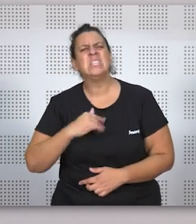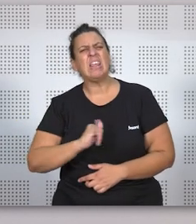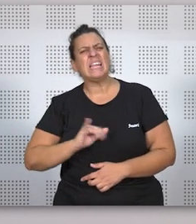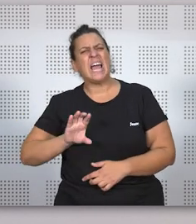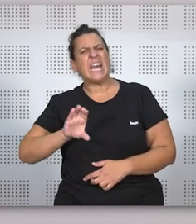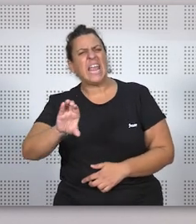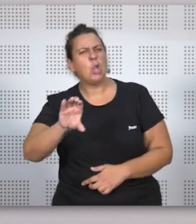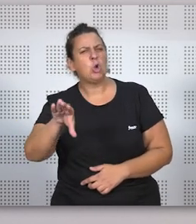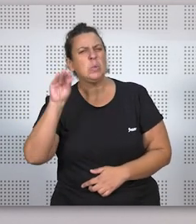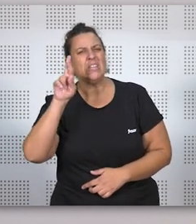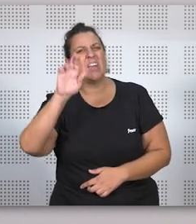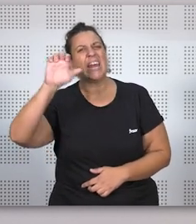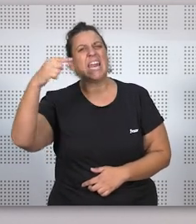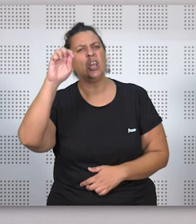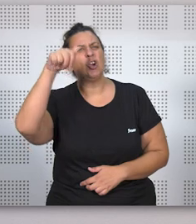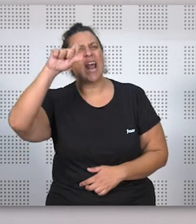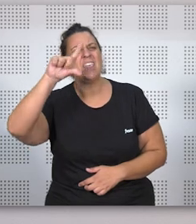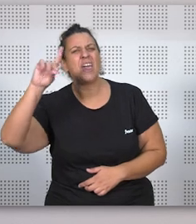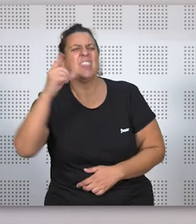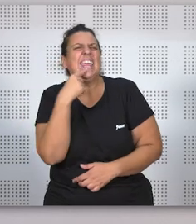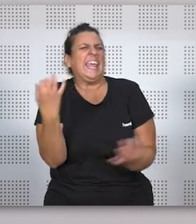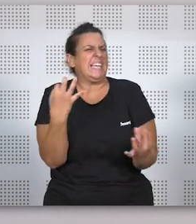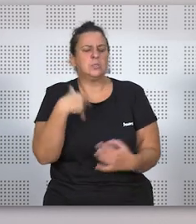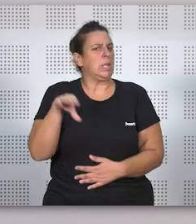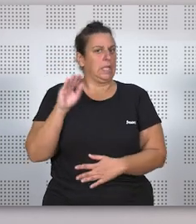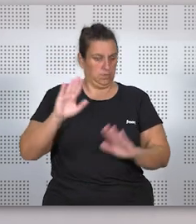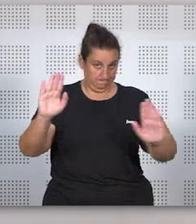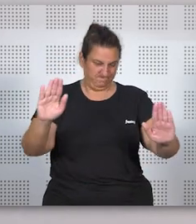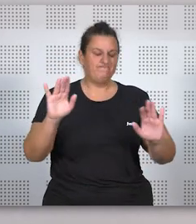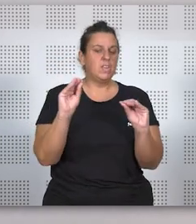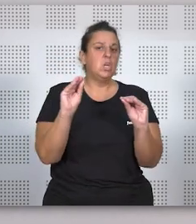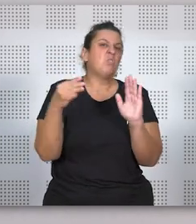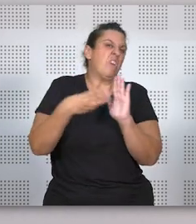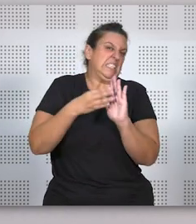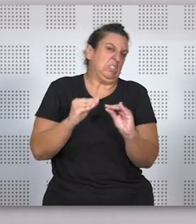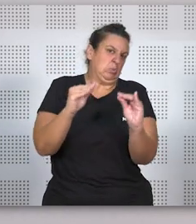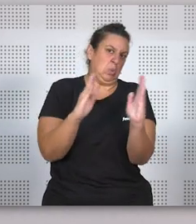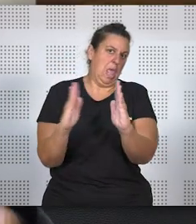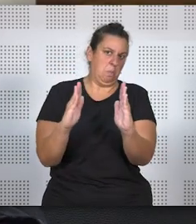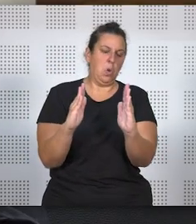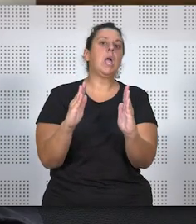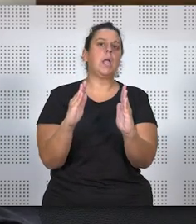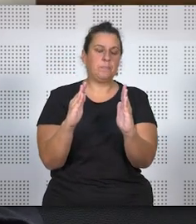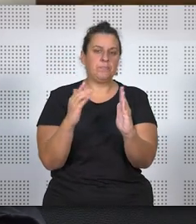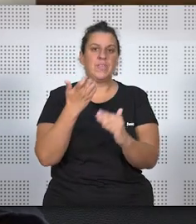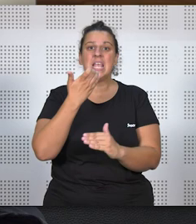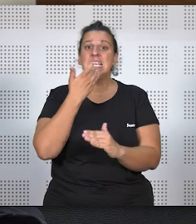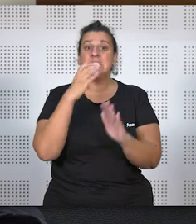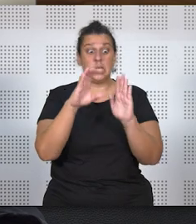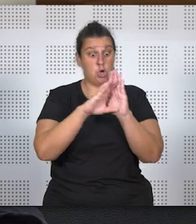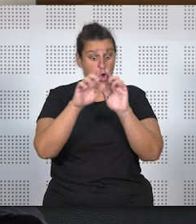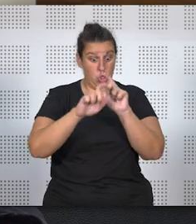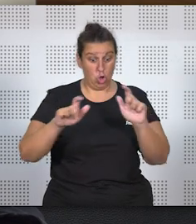regionalidad, no me ha quedado claro, ¿qué es perder la regionalidad? A ver, es una expresión que utilizan en la época. Si el